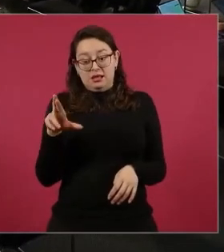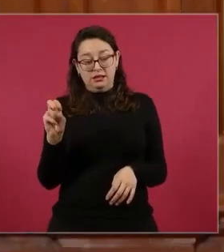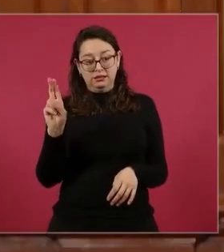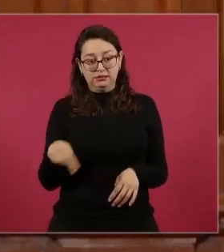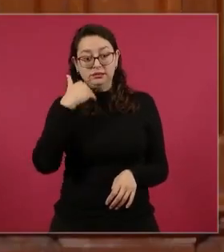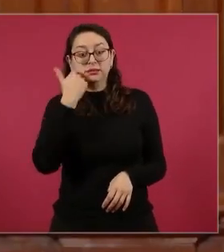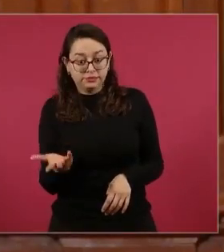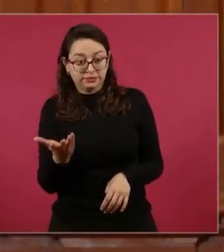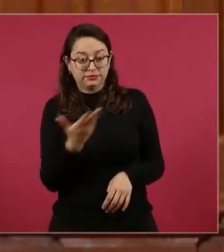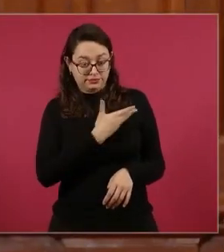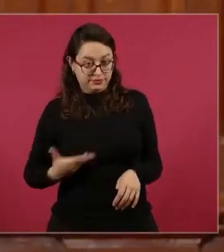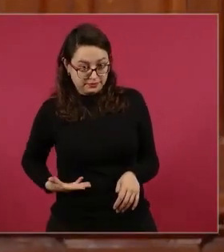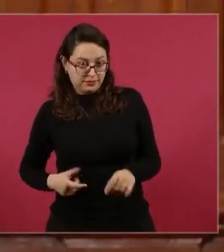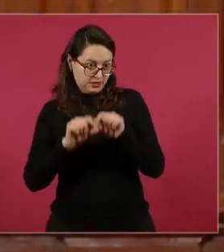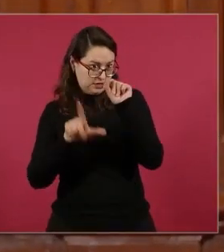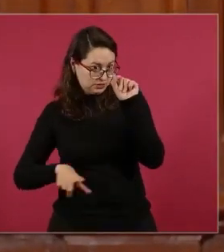cuando hicieron